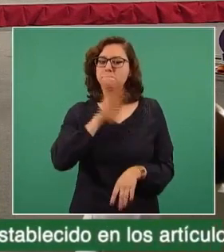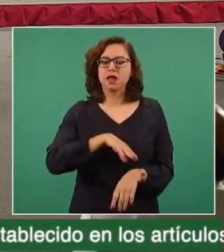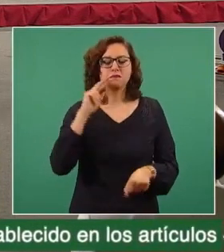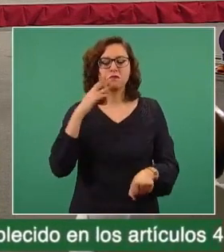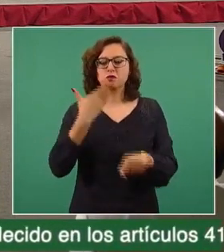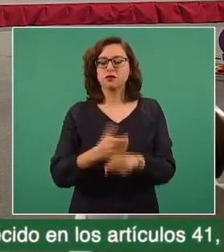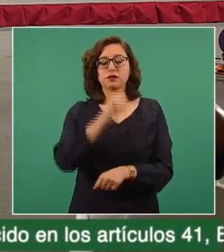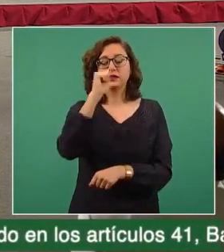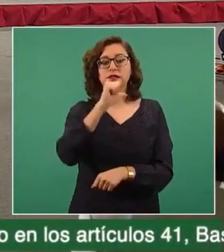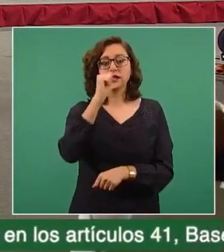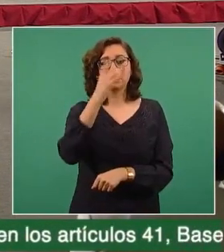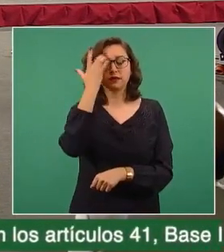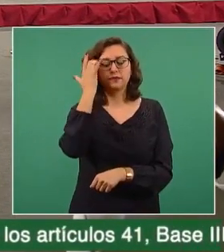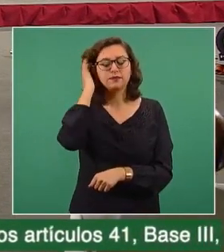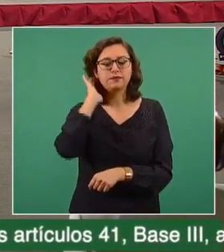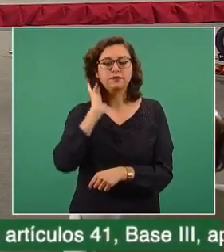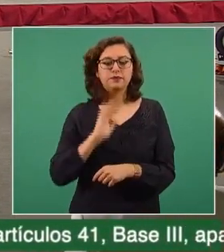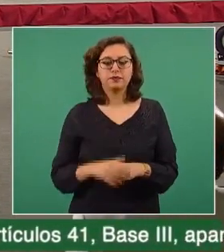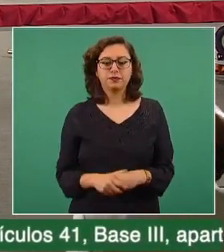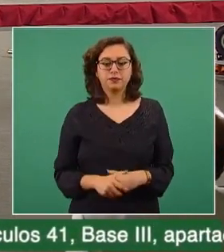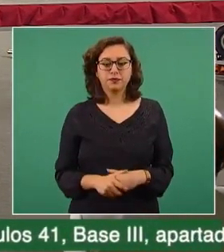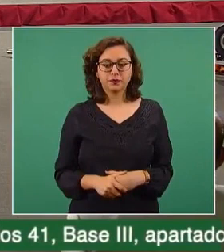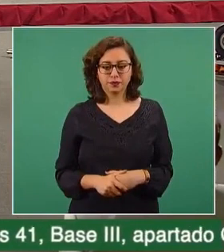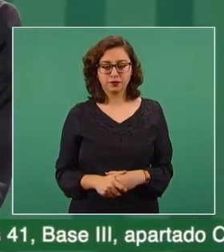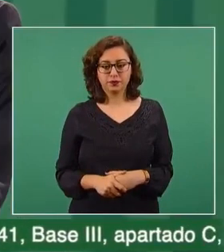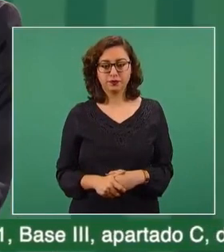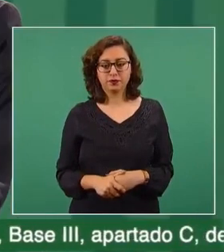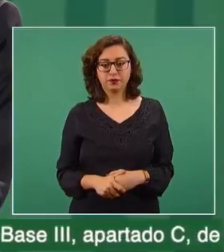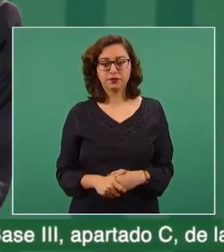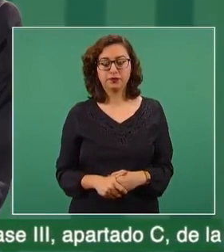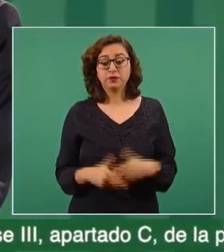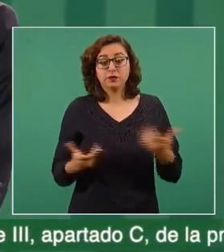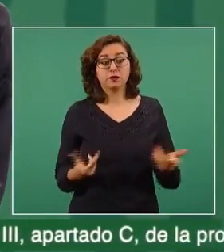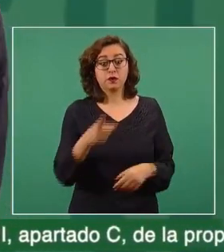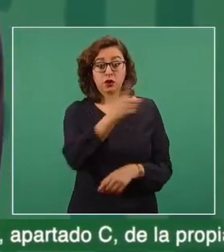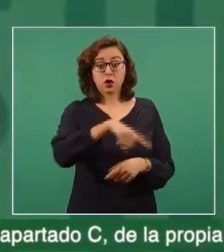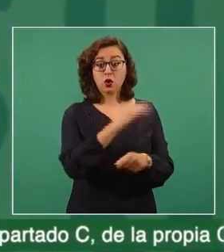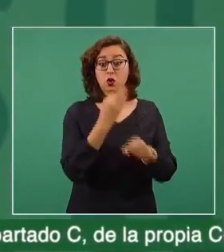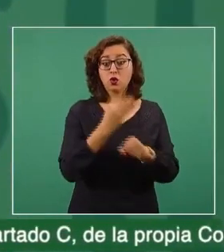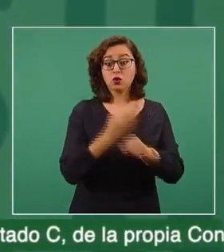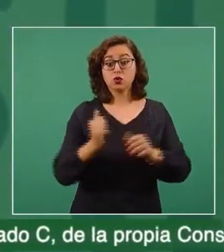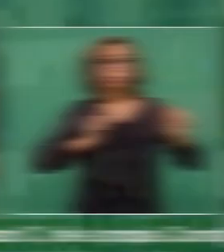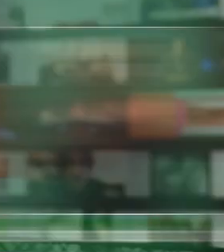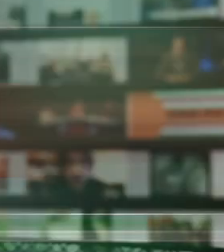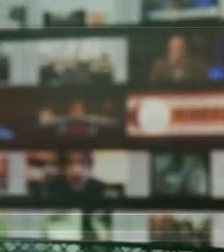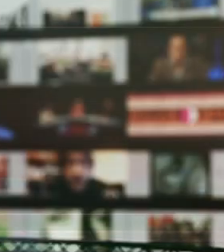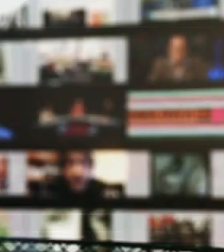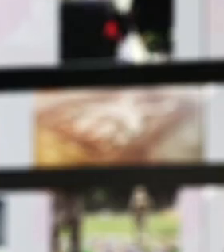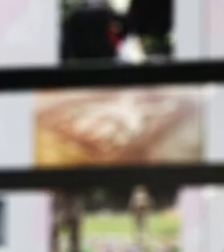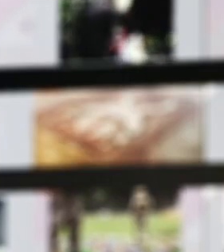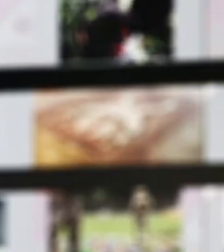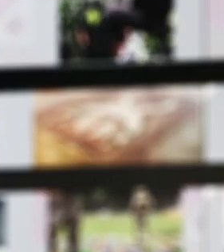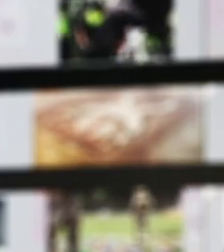No es para sacar raja, aprovecharse de la tragedia.